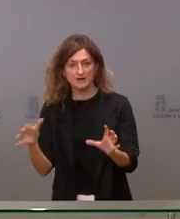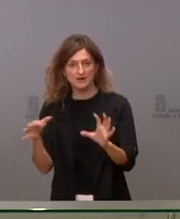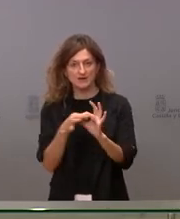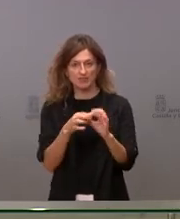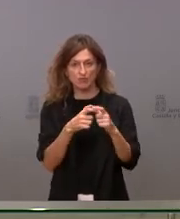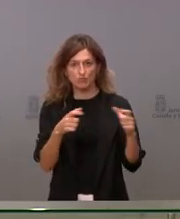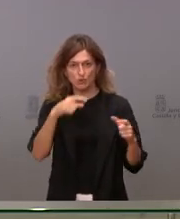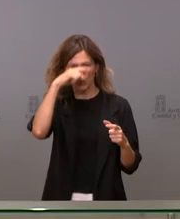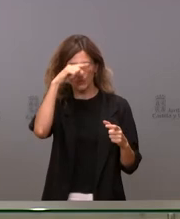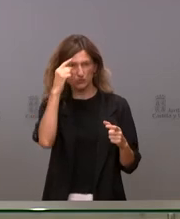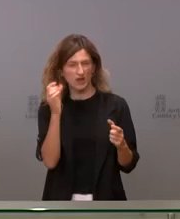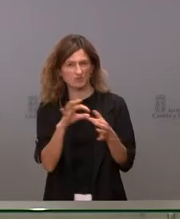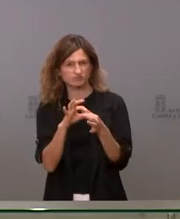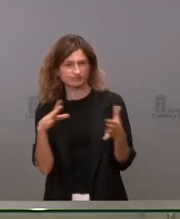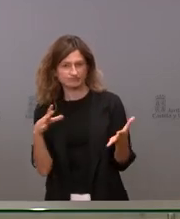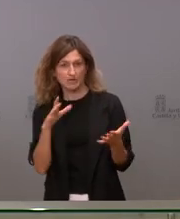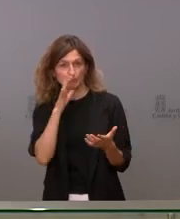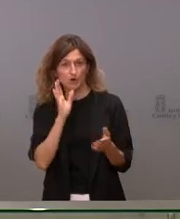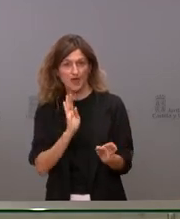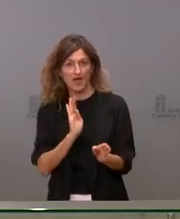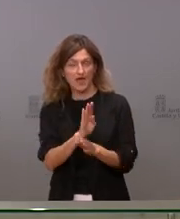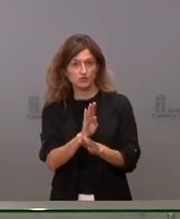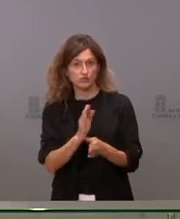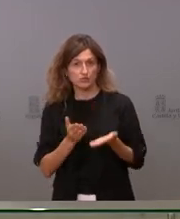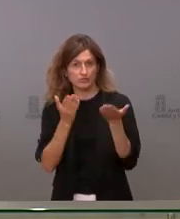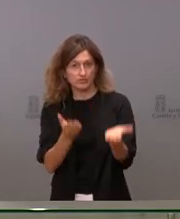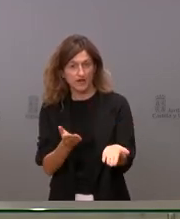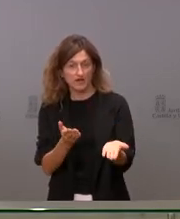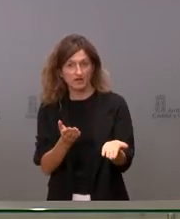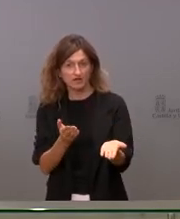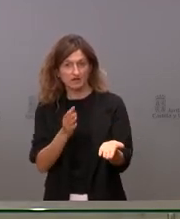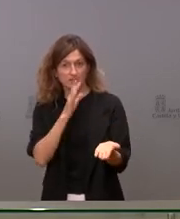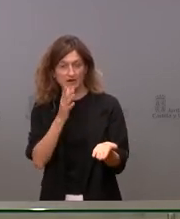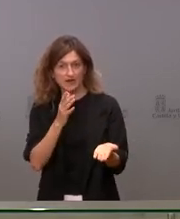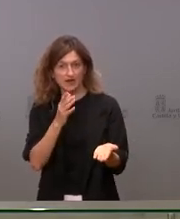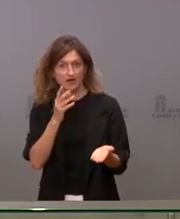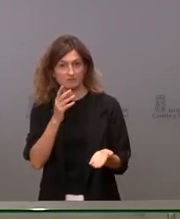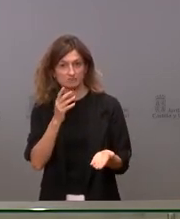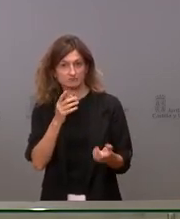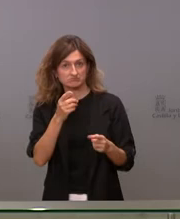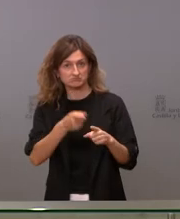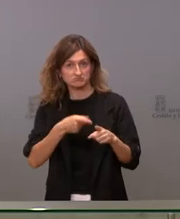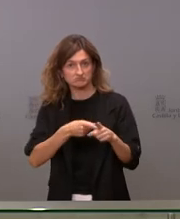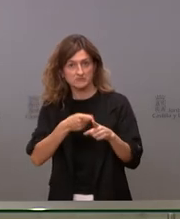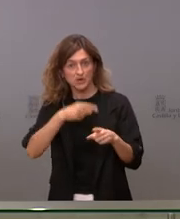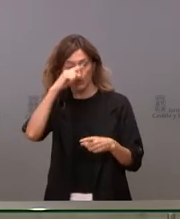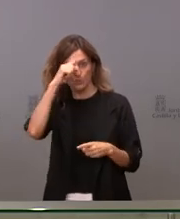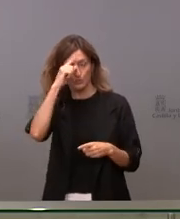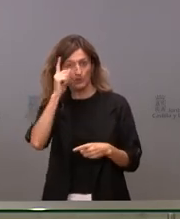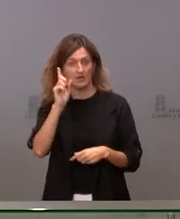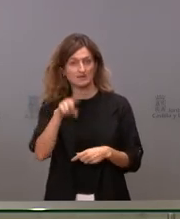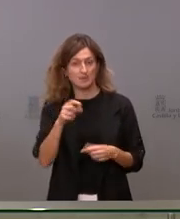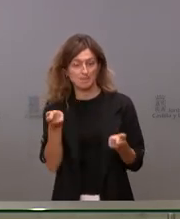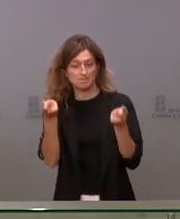cultural, que es una ayuda que se da para consumir cultura, igual que se puede hacer también a lo mejor un